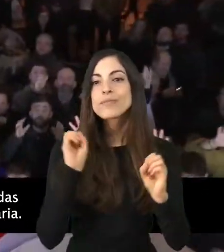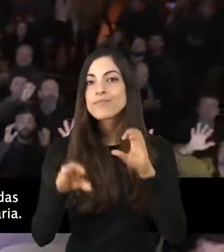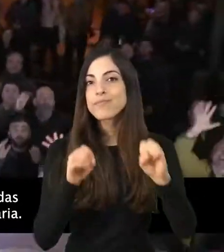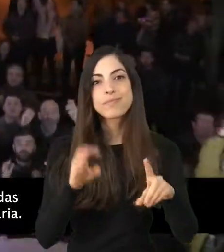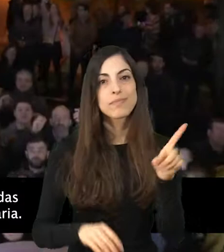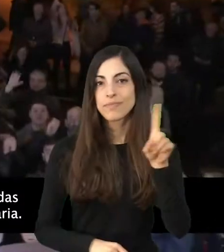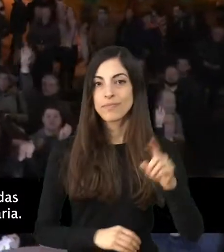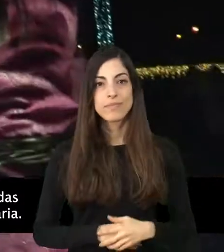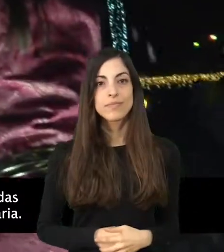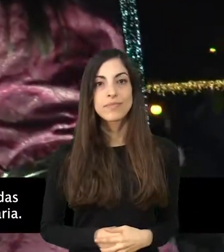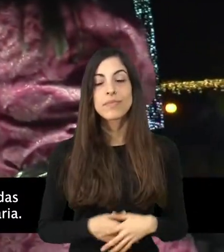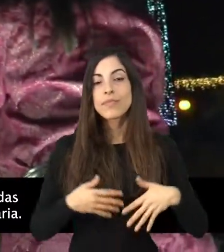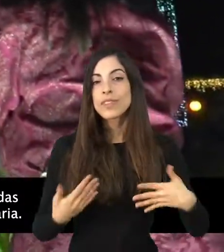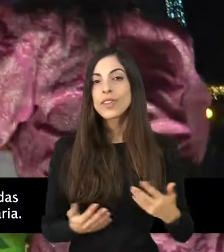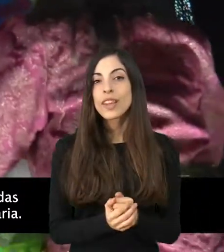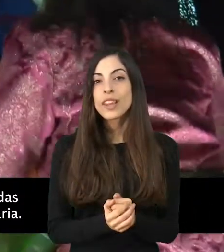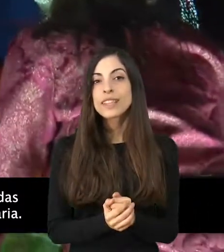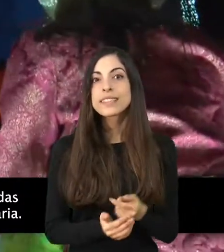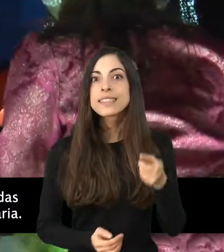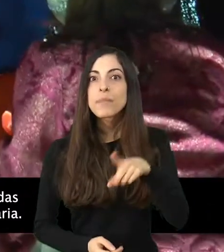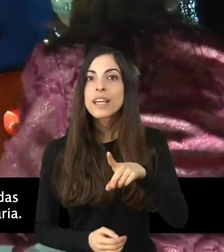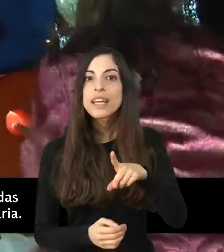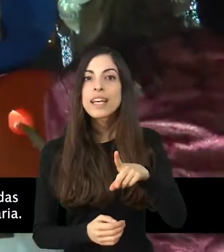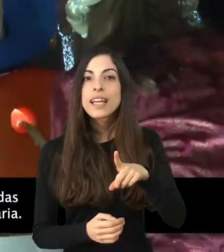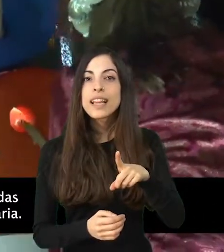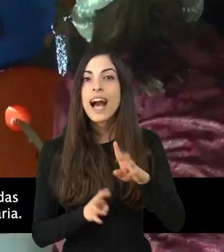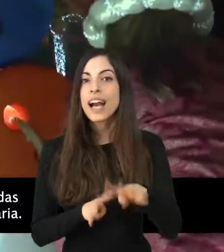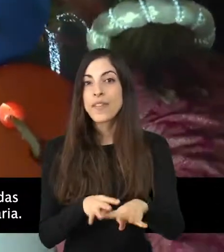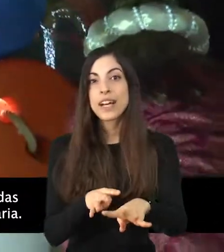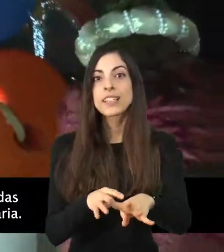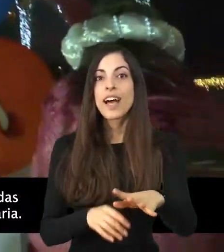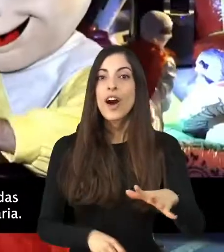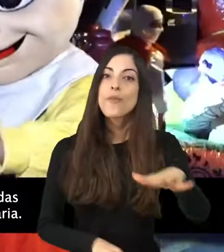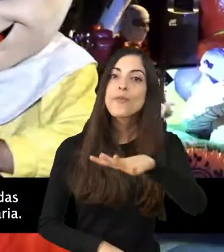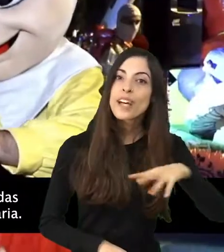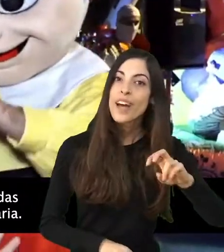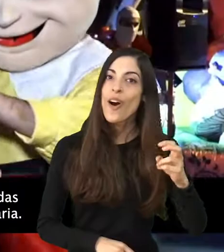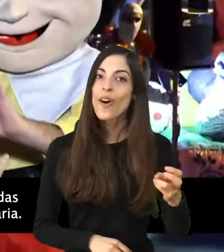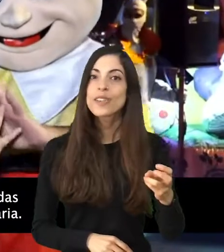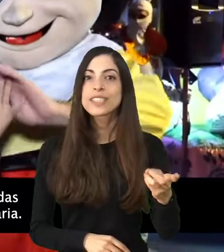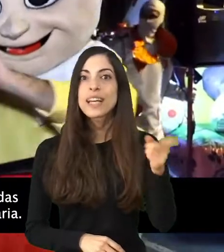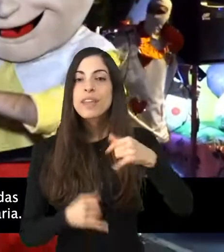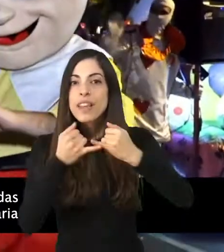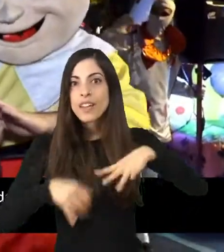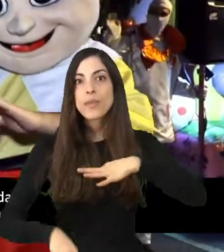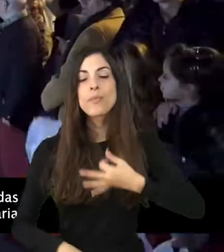Eso ocurrirá igualmente con las calvalgatas de las barriadas que también podrán celebrarse con la prudencia necesaria.